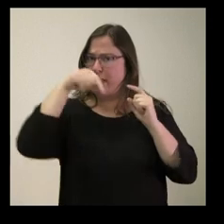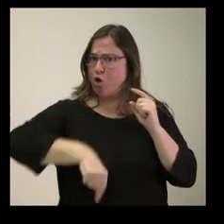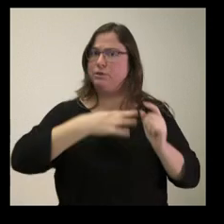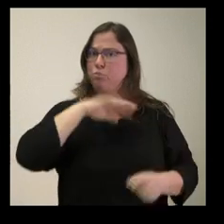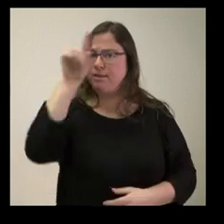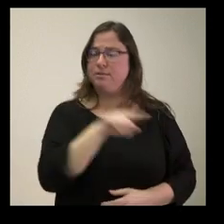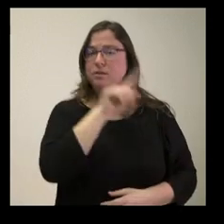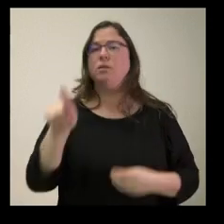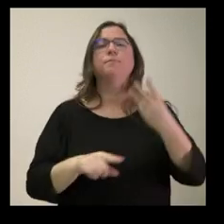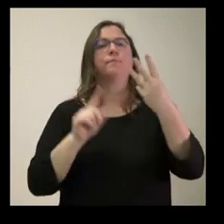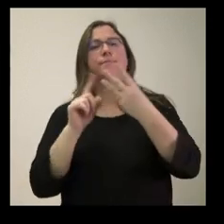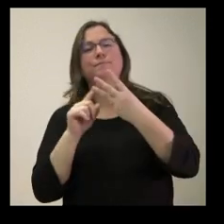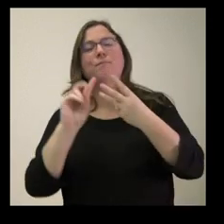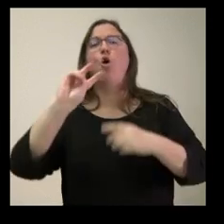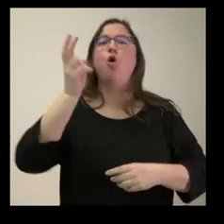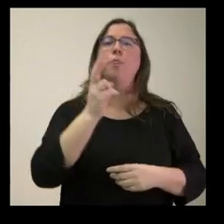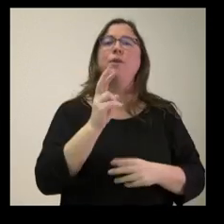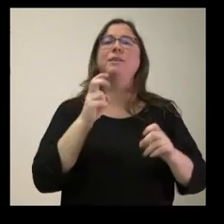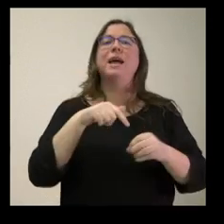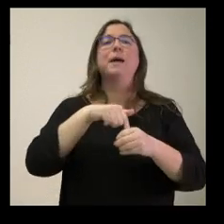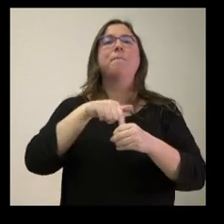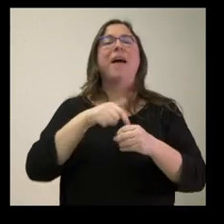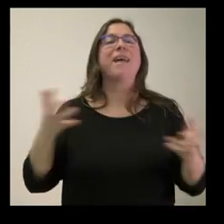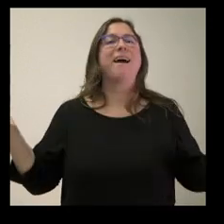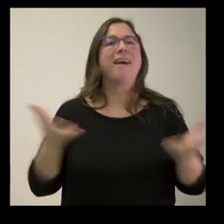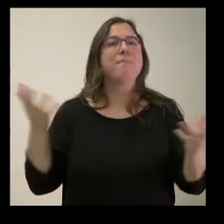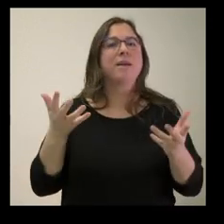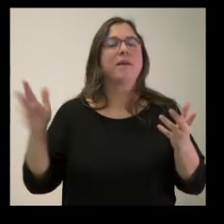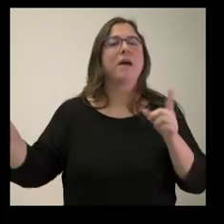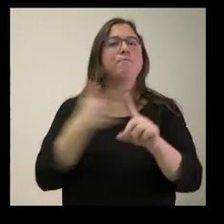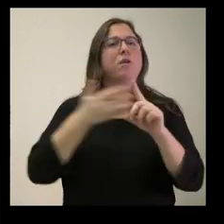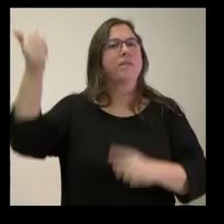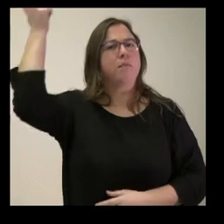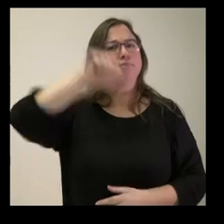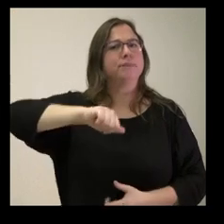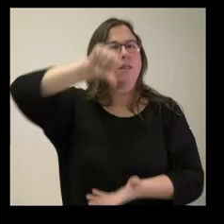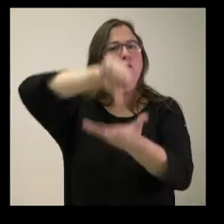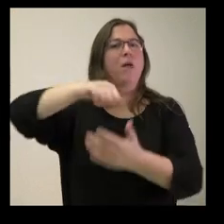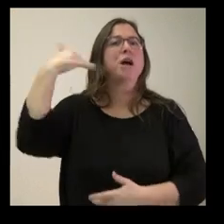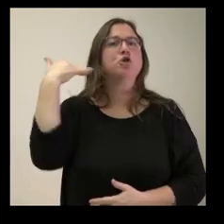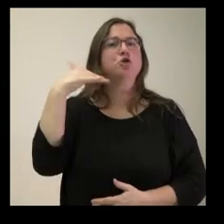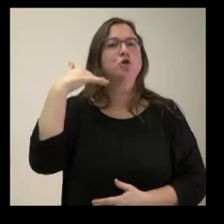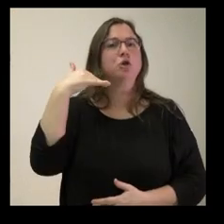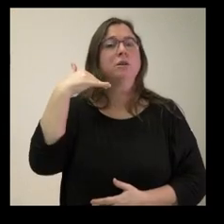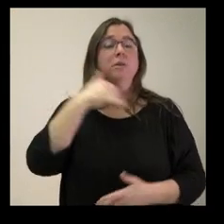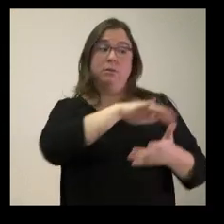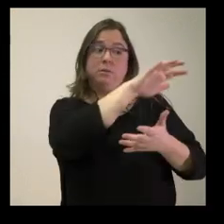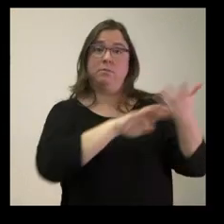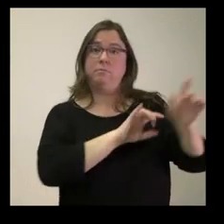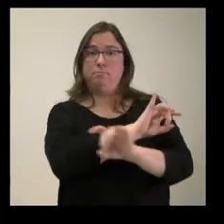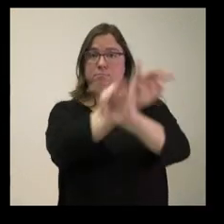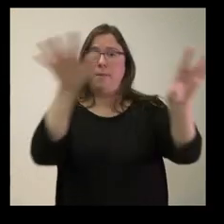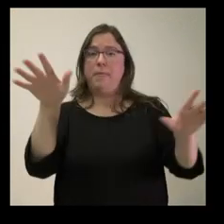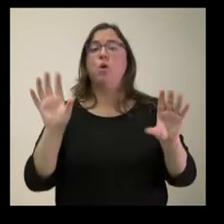lado, en referencia a esas plazas de emergencia de violencia de género en la ciudad de Soria de la nota de prensa que ha mandado la